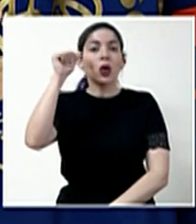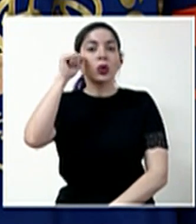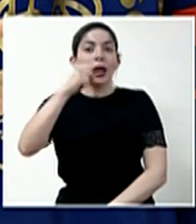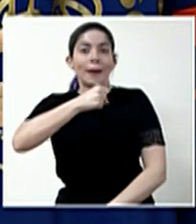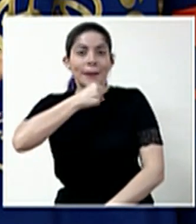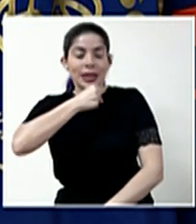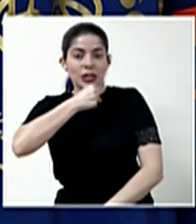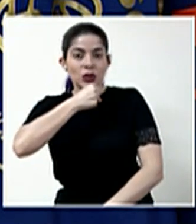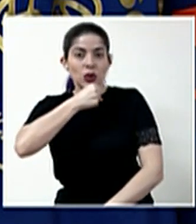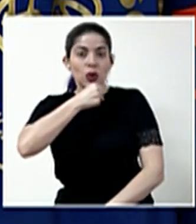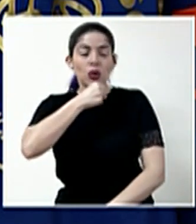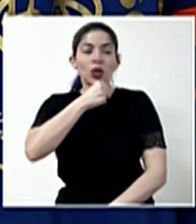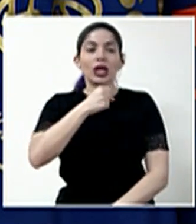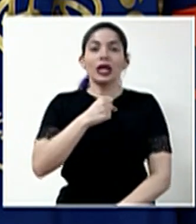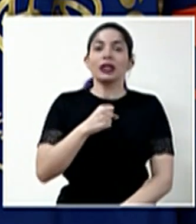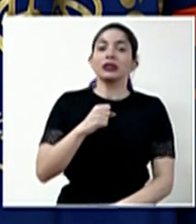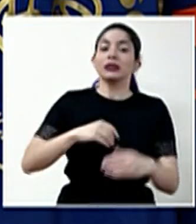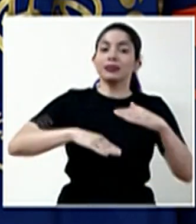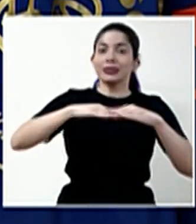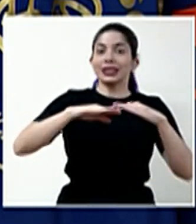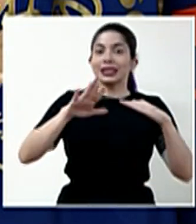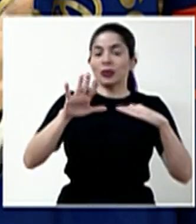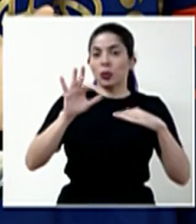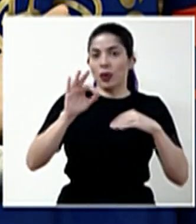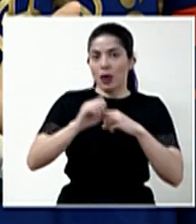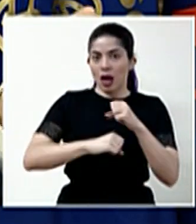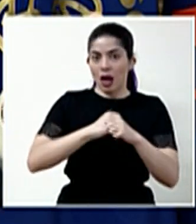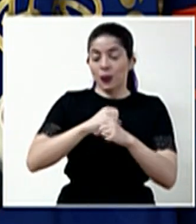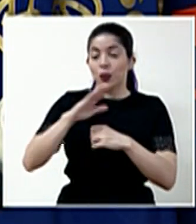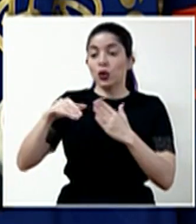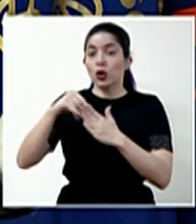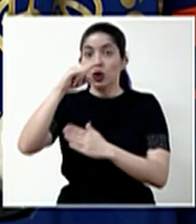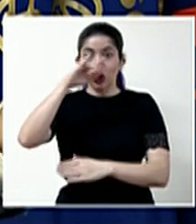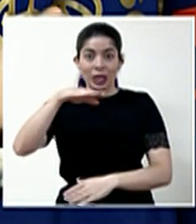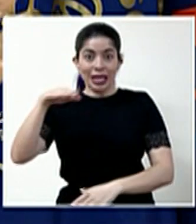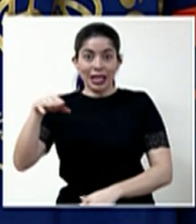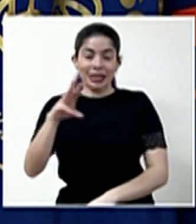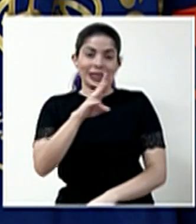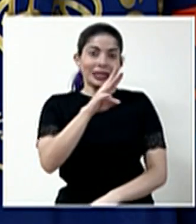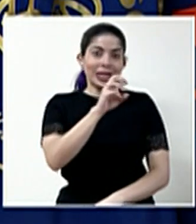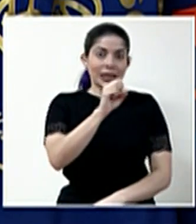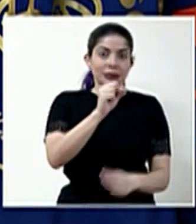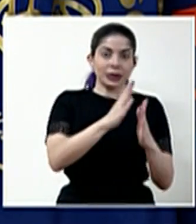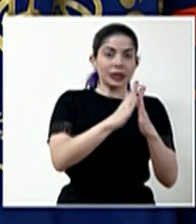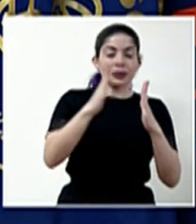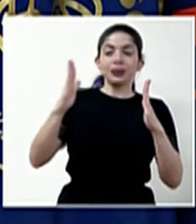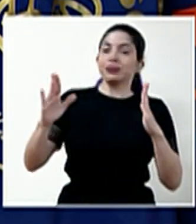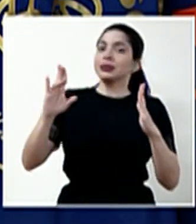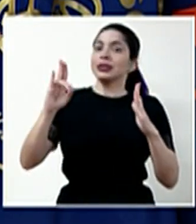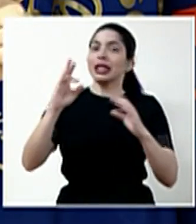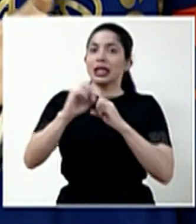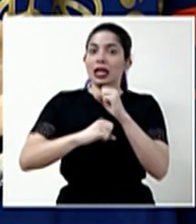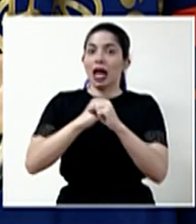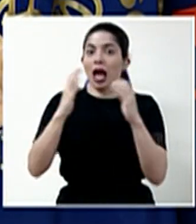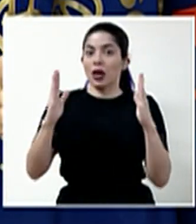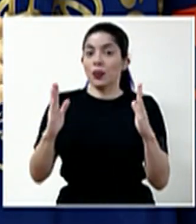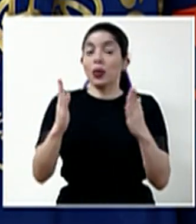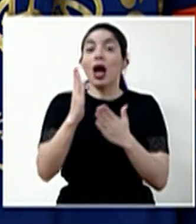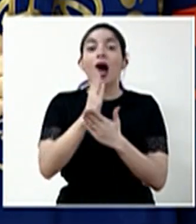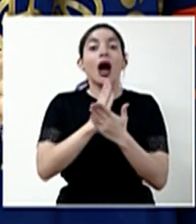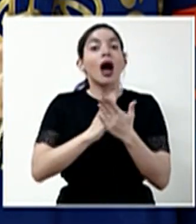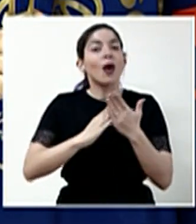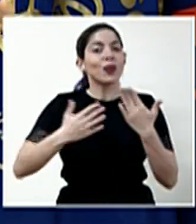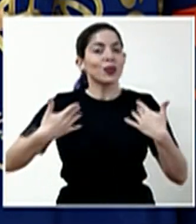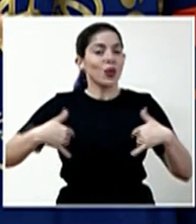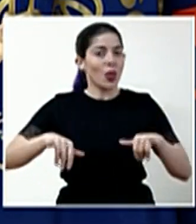mayores a los 59 años, todos los niños entre los seis meses hasta los siete años, aunque todavía no hemos